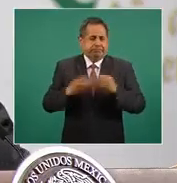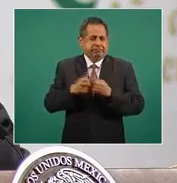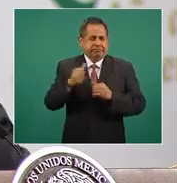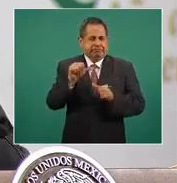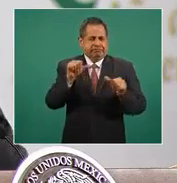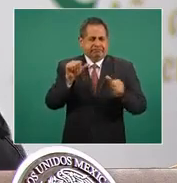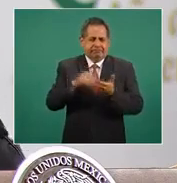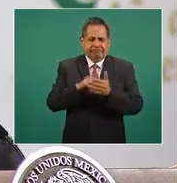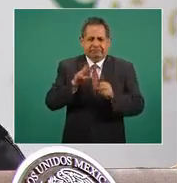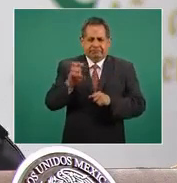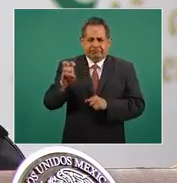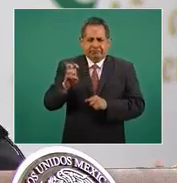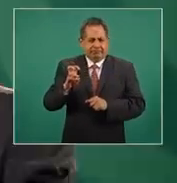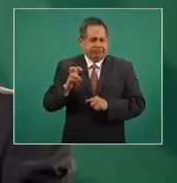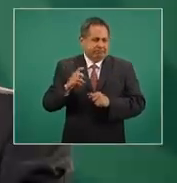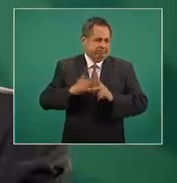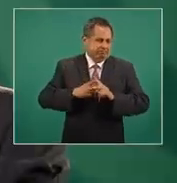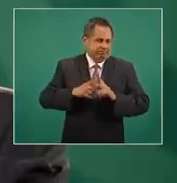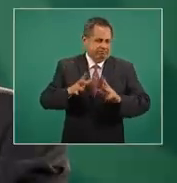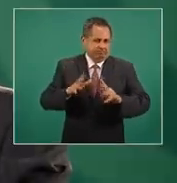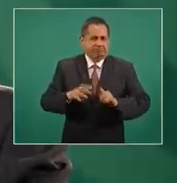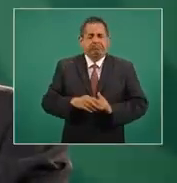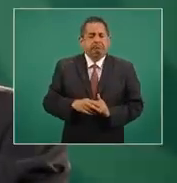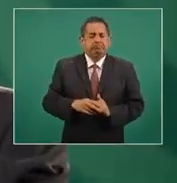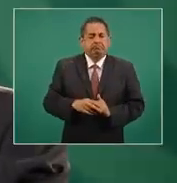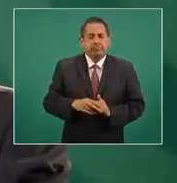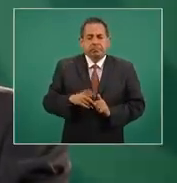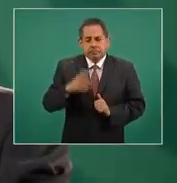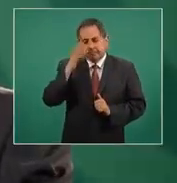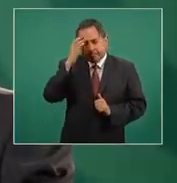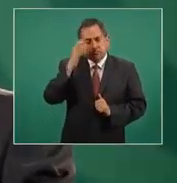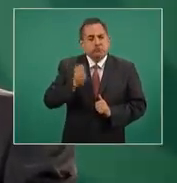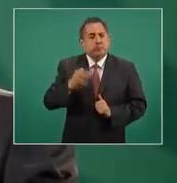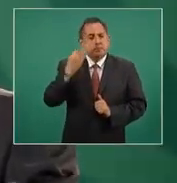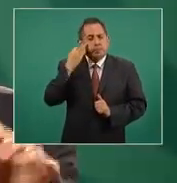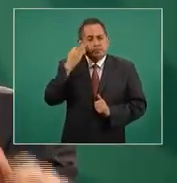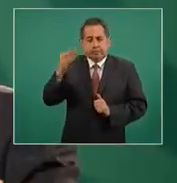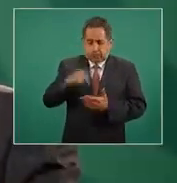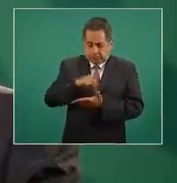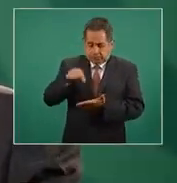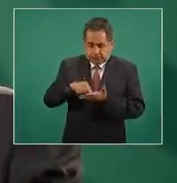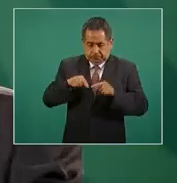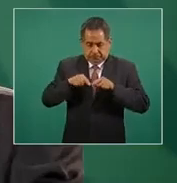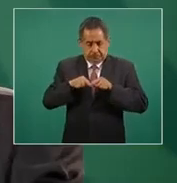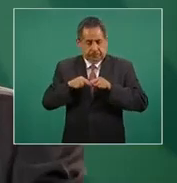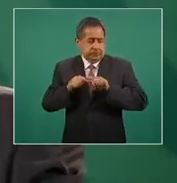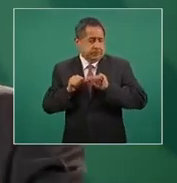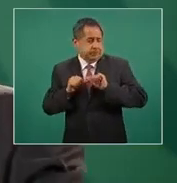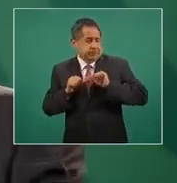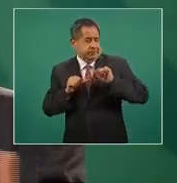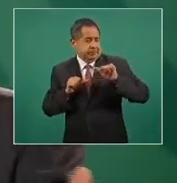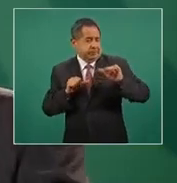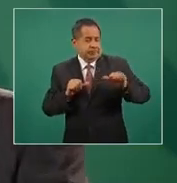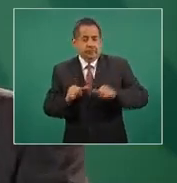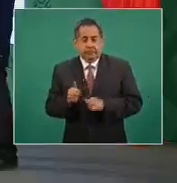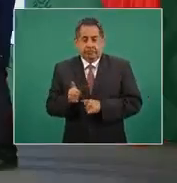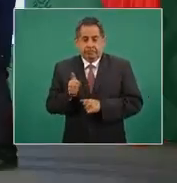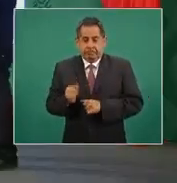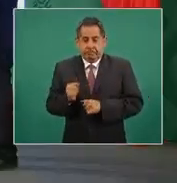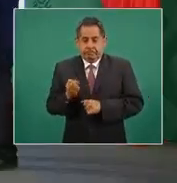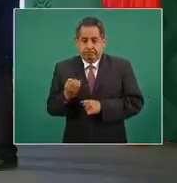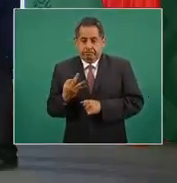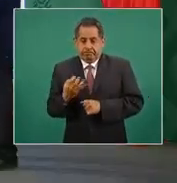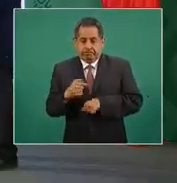desplazamiento específicos ya cronometrados en todo el proceso, desde la llegada de los aviones con los distintos